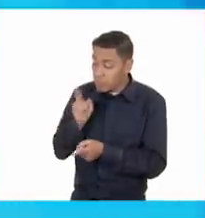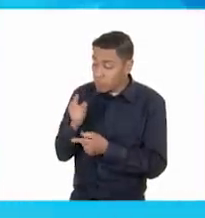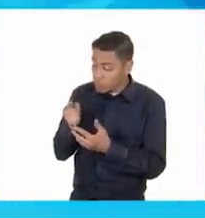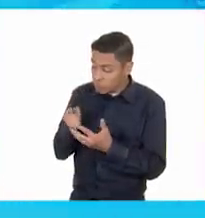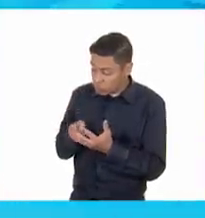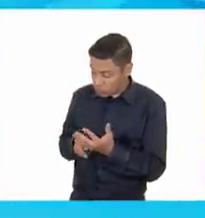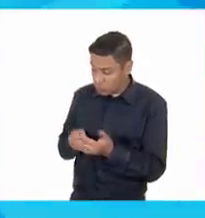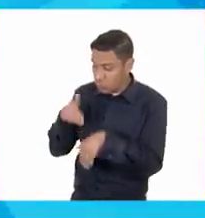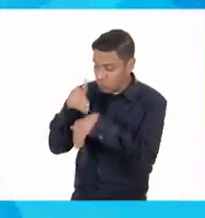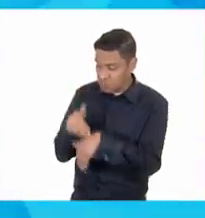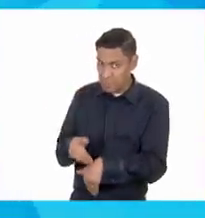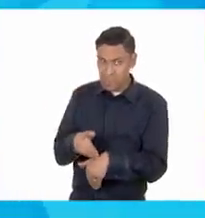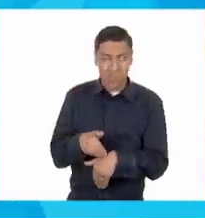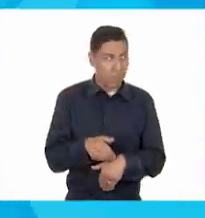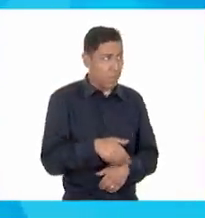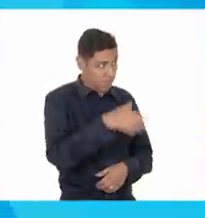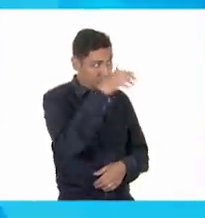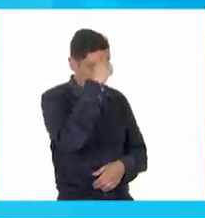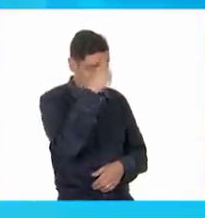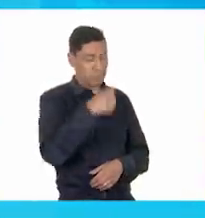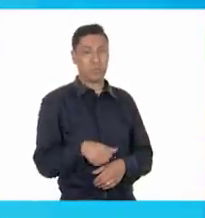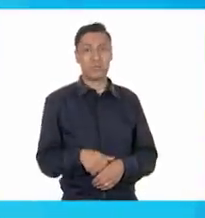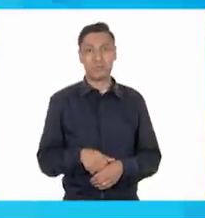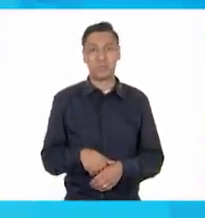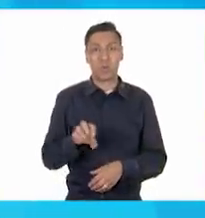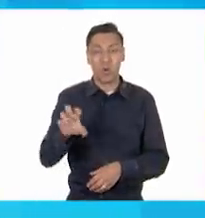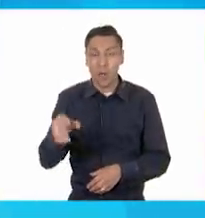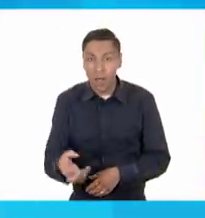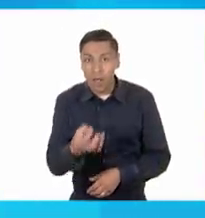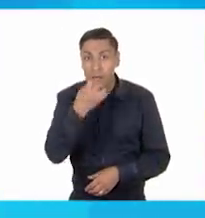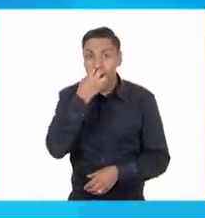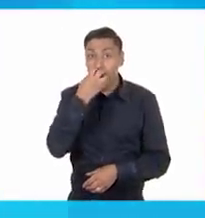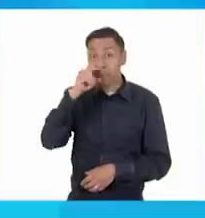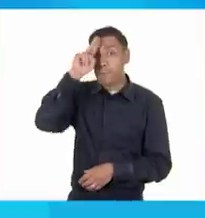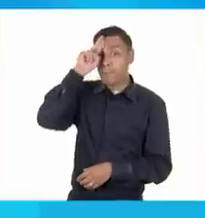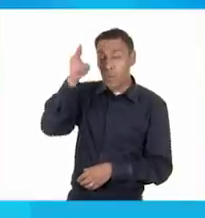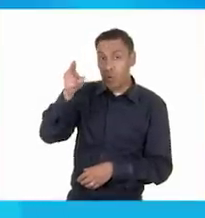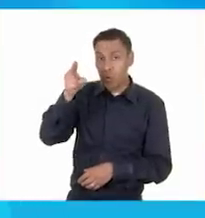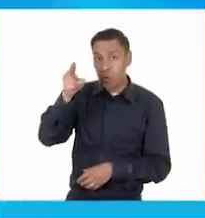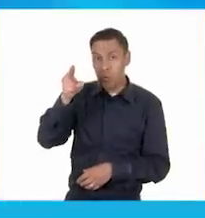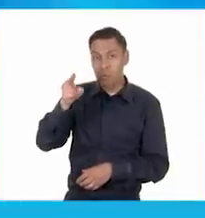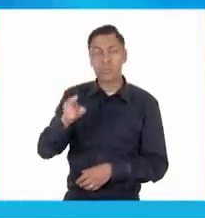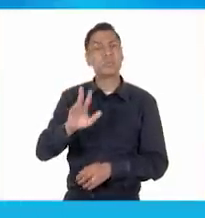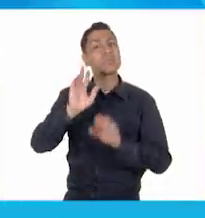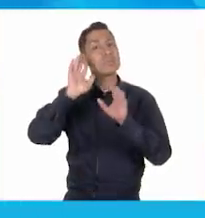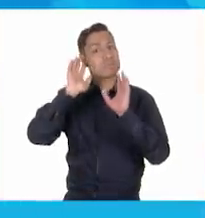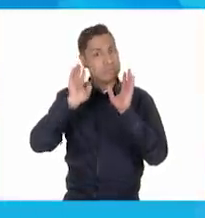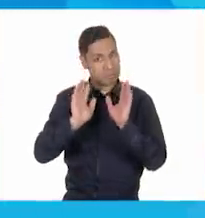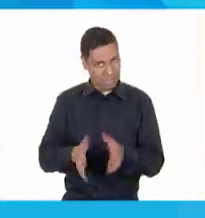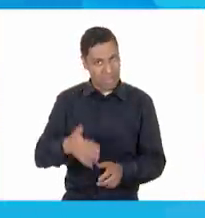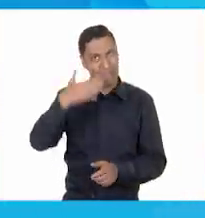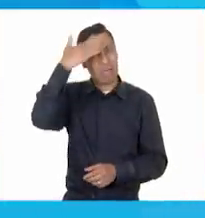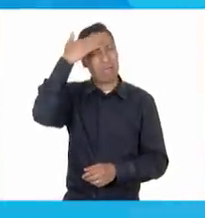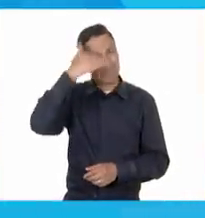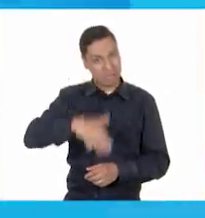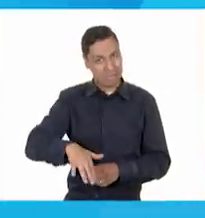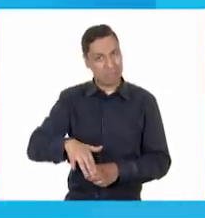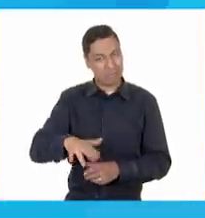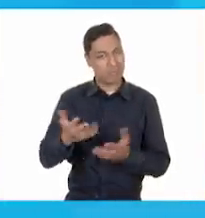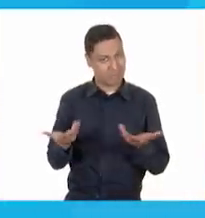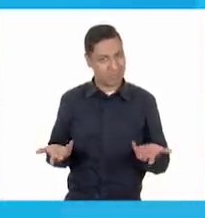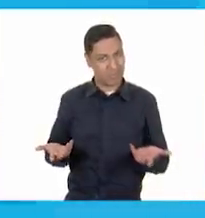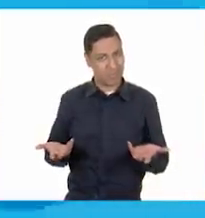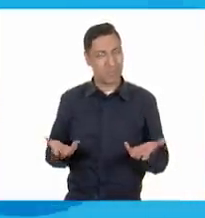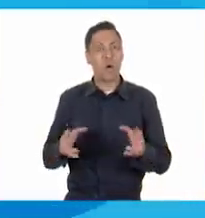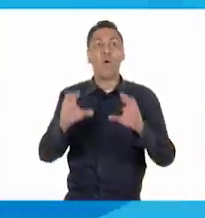otra es que ya saben qué se deben llevar a la boca o qué no, ¿verdad? Claro, ya saben lo que les puede causar daño. Daño. Muy bien.